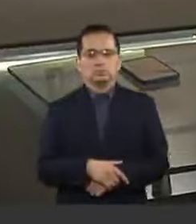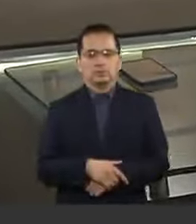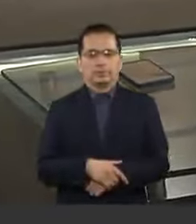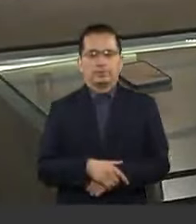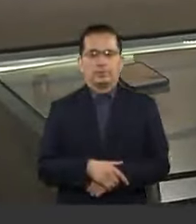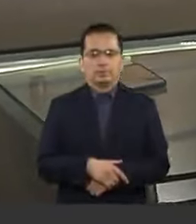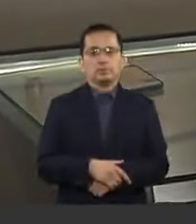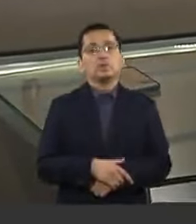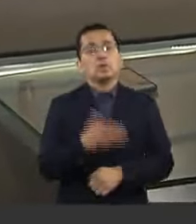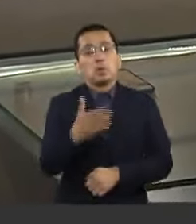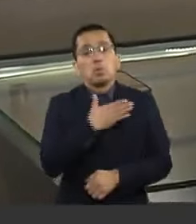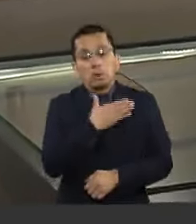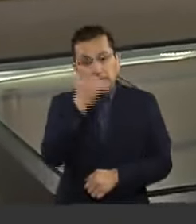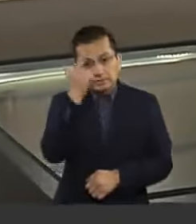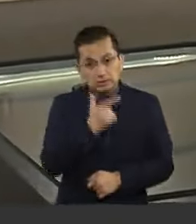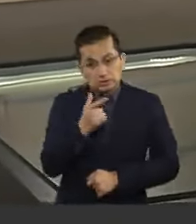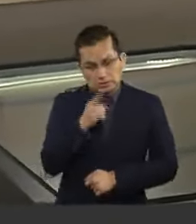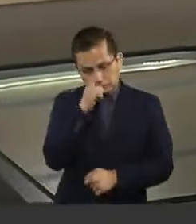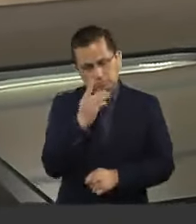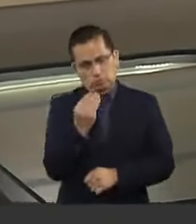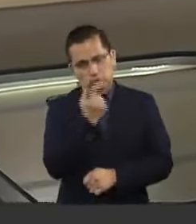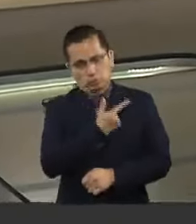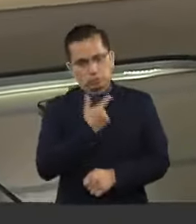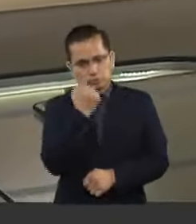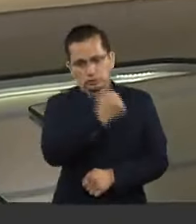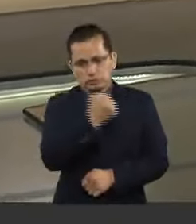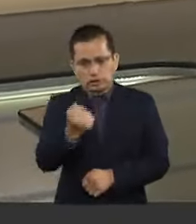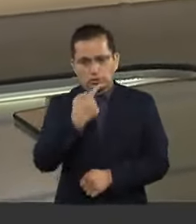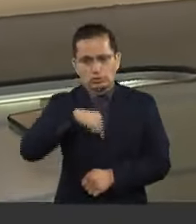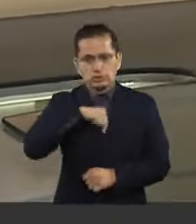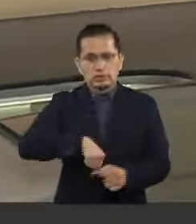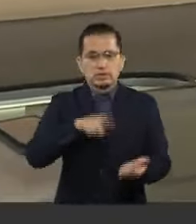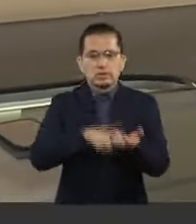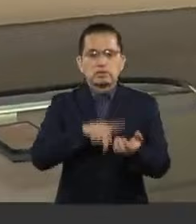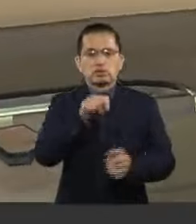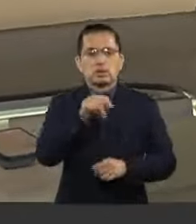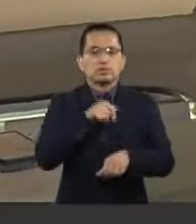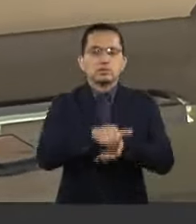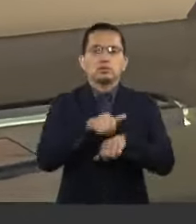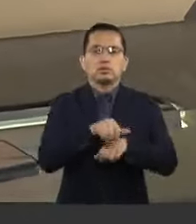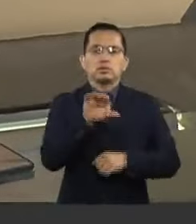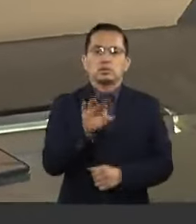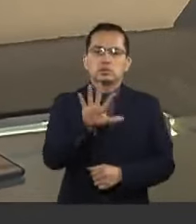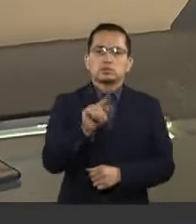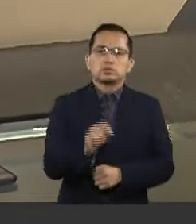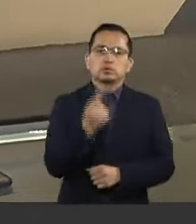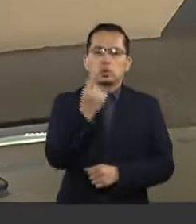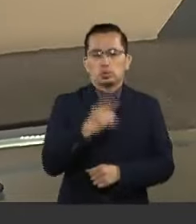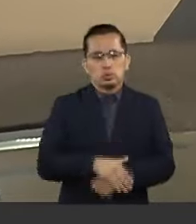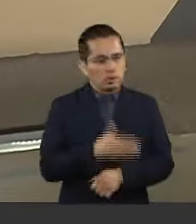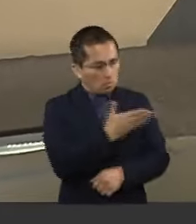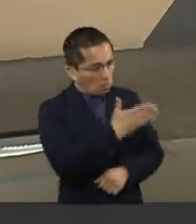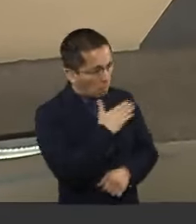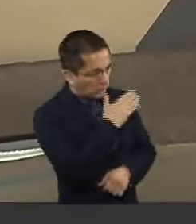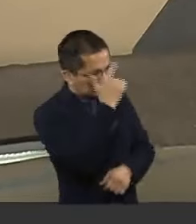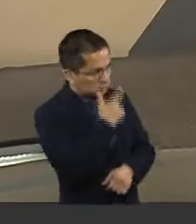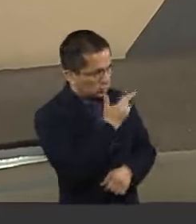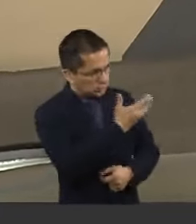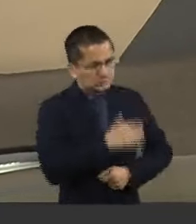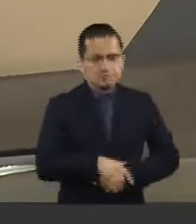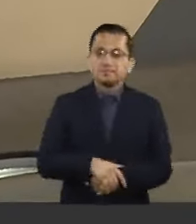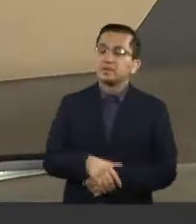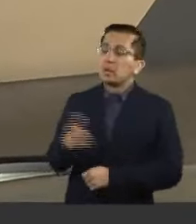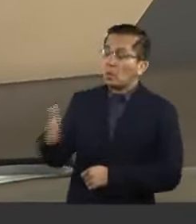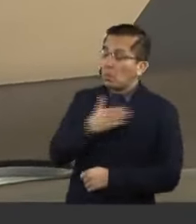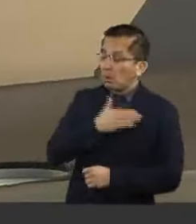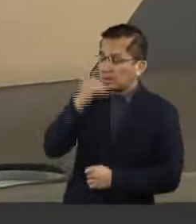¿Qué tal? Buenas noches. Como siempre, es un gusto saludarle por la frecuencia del 45.1 aquí en Noticias del Congreso. César Aldama, buenas noches. Muy buenas noches. Buenas noches,